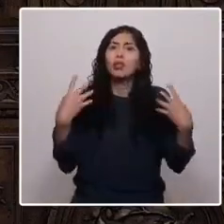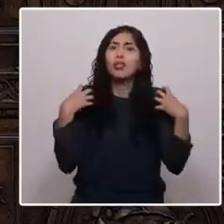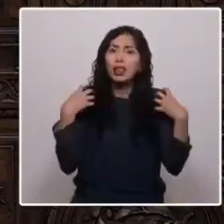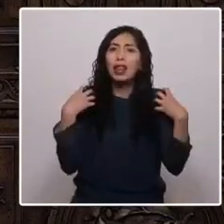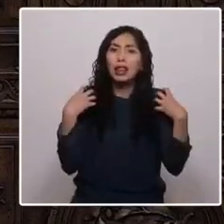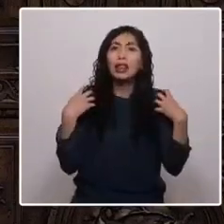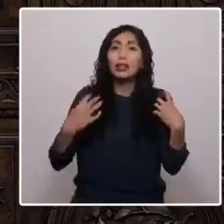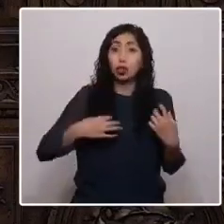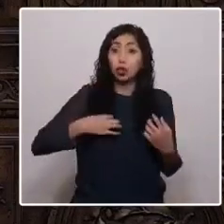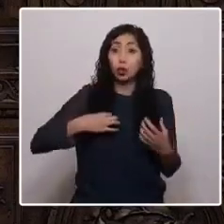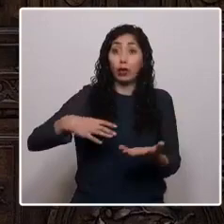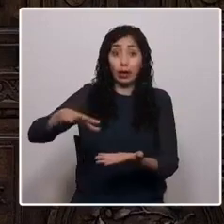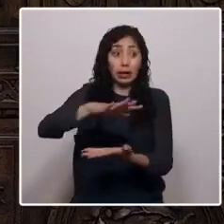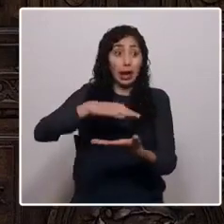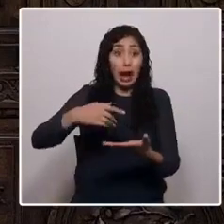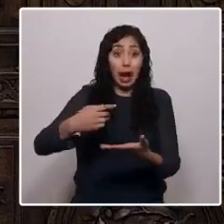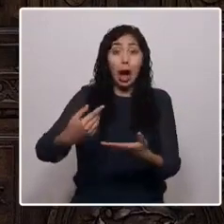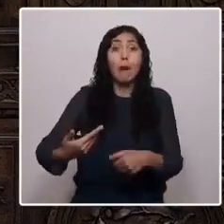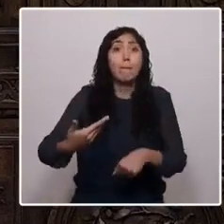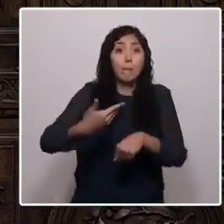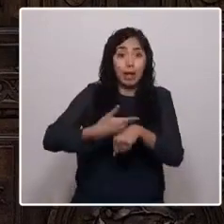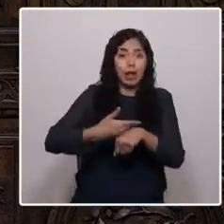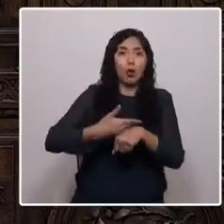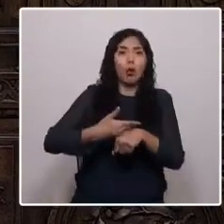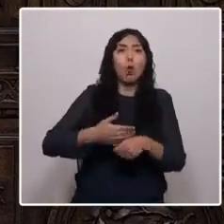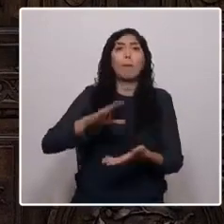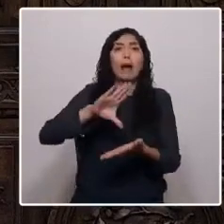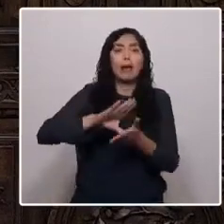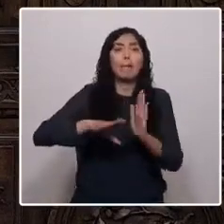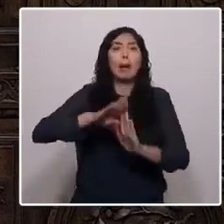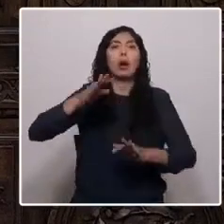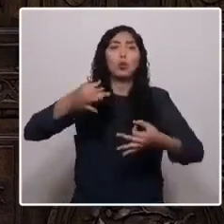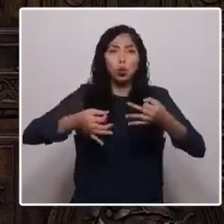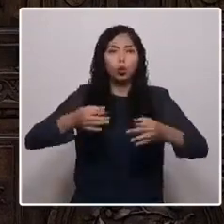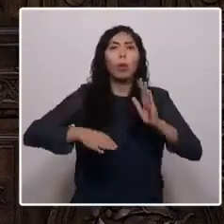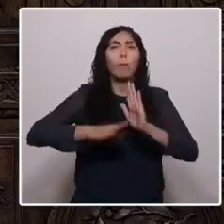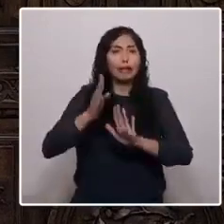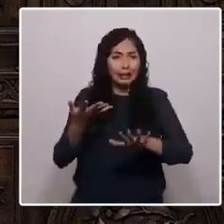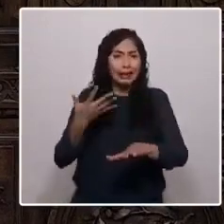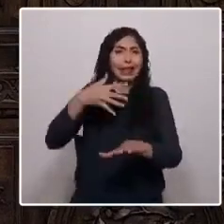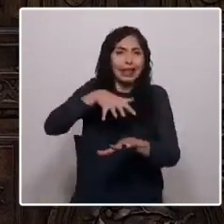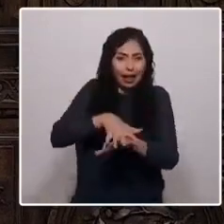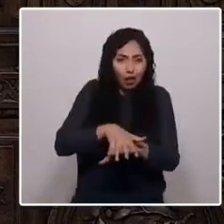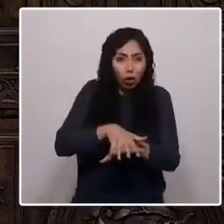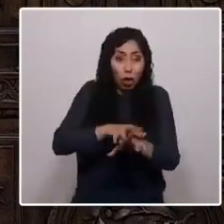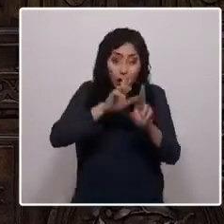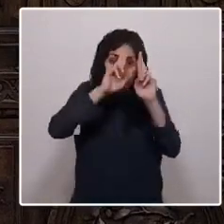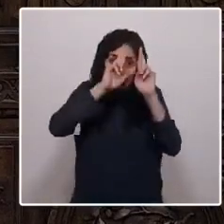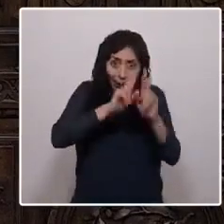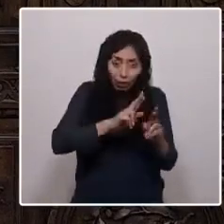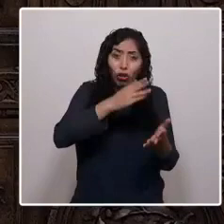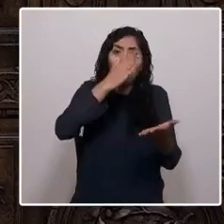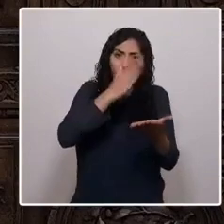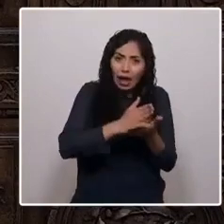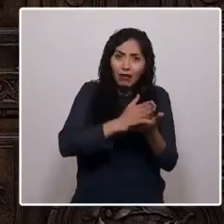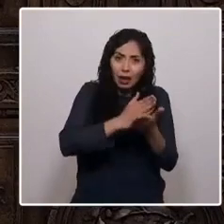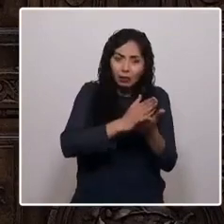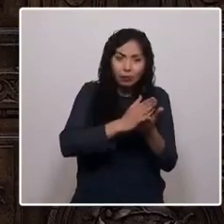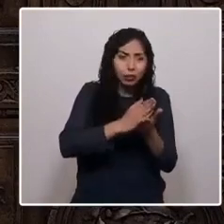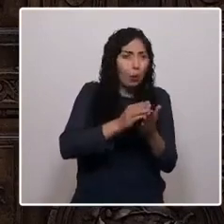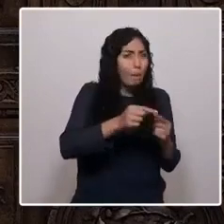un país más justo, más integrado, donde el respeto debe primar siempre,